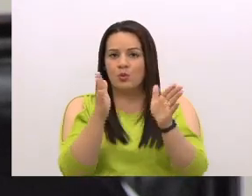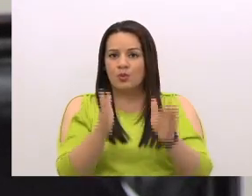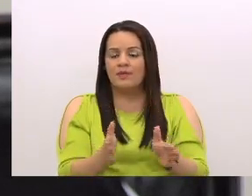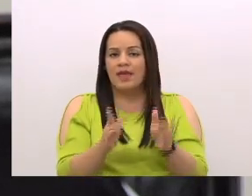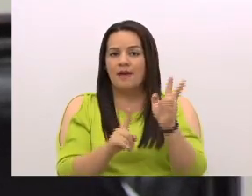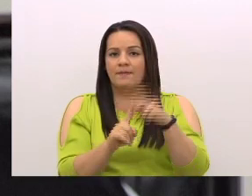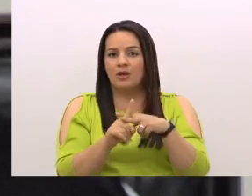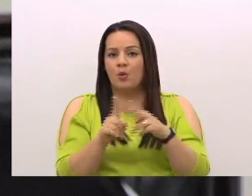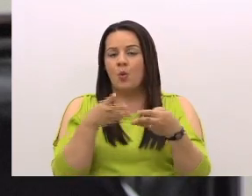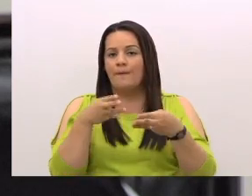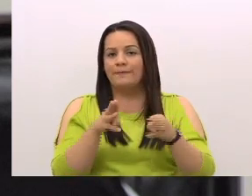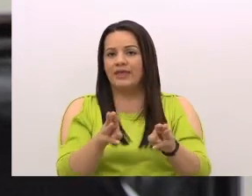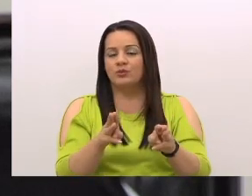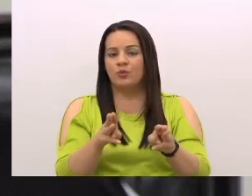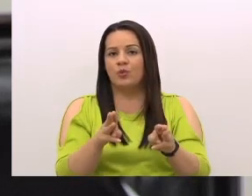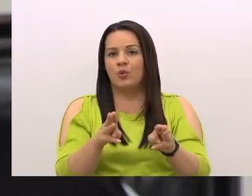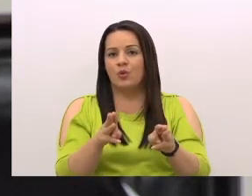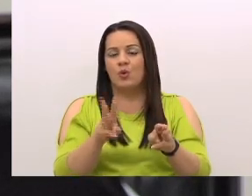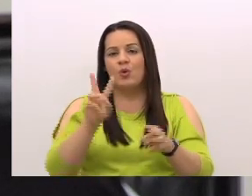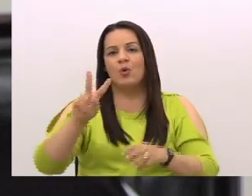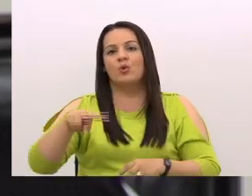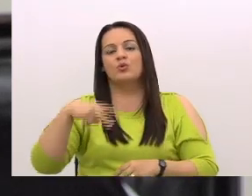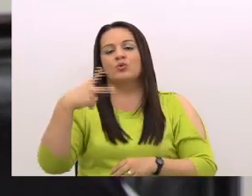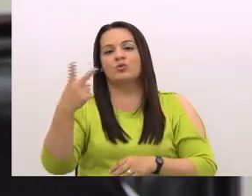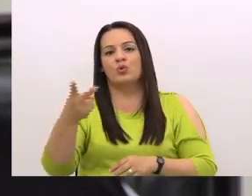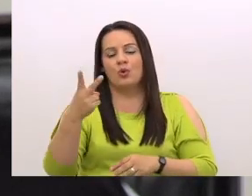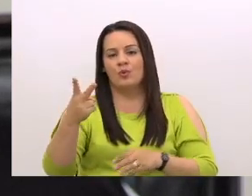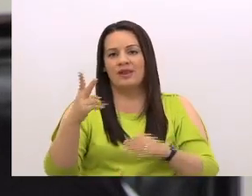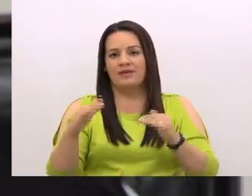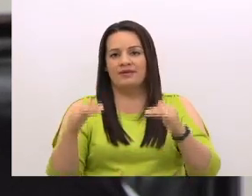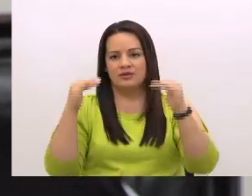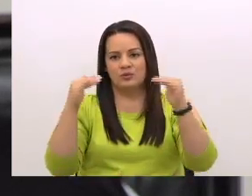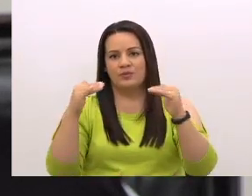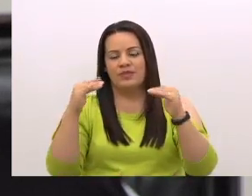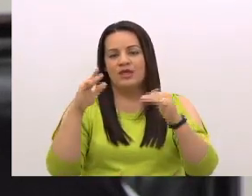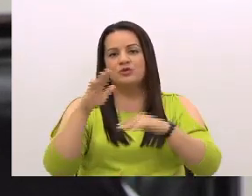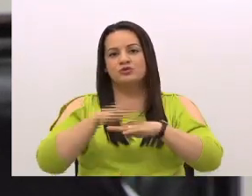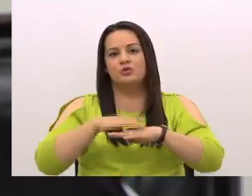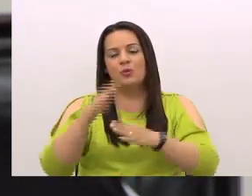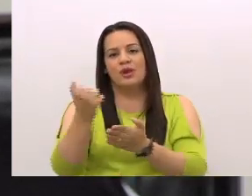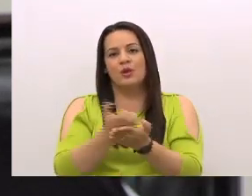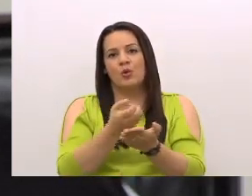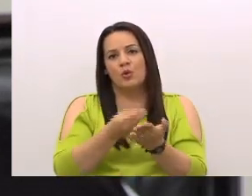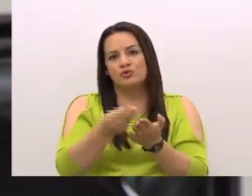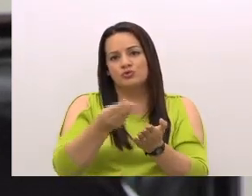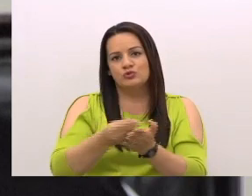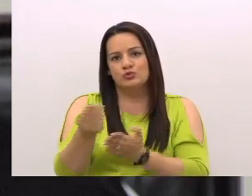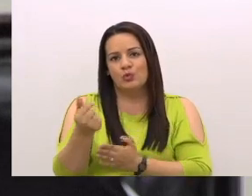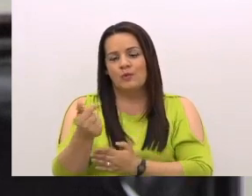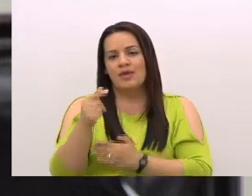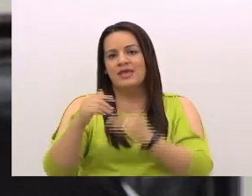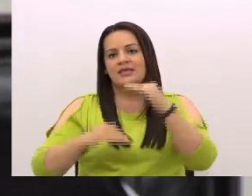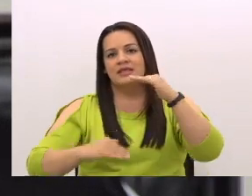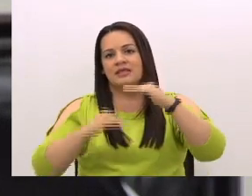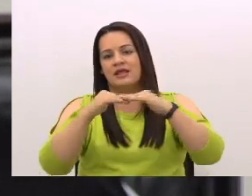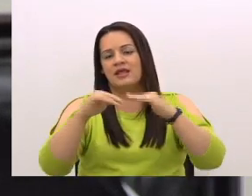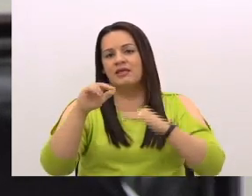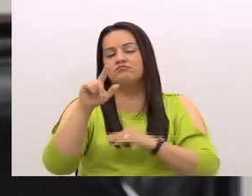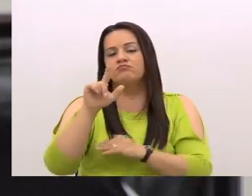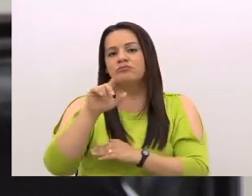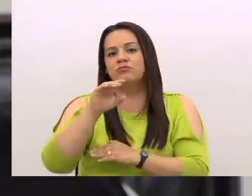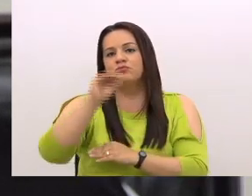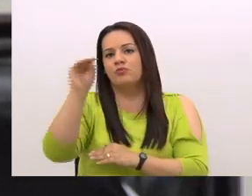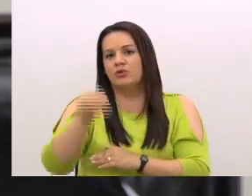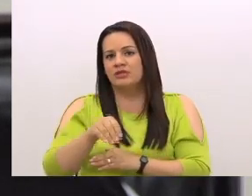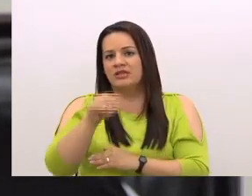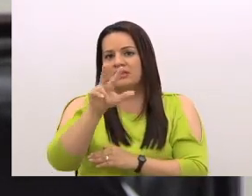método de la doble relación estándar sobre el consumo y llegaron a una tasa del 32,47%,